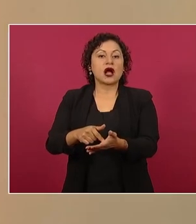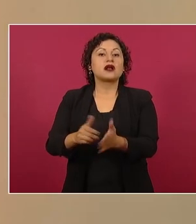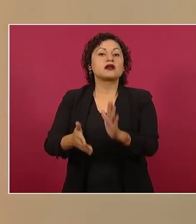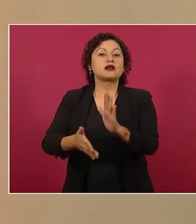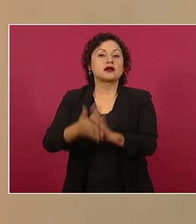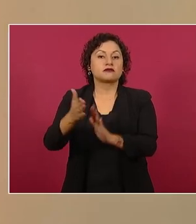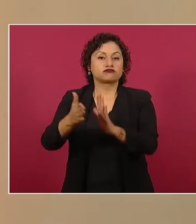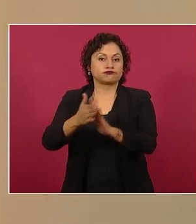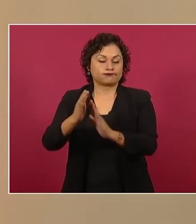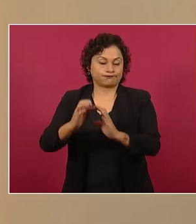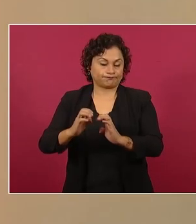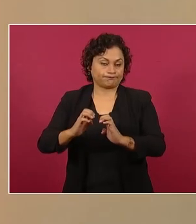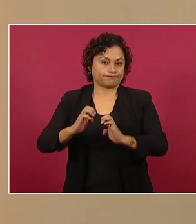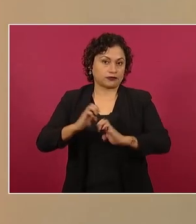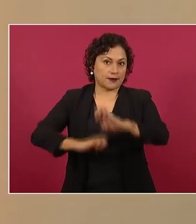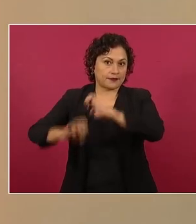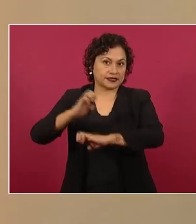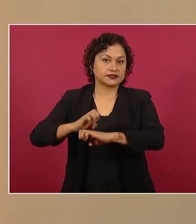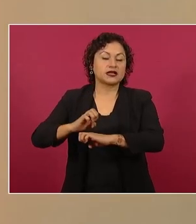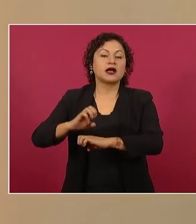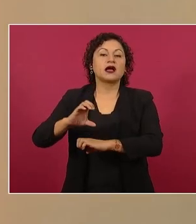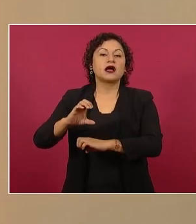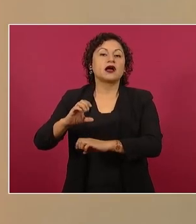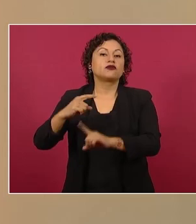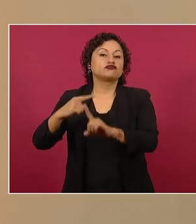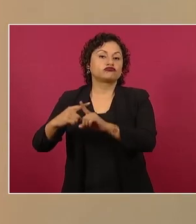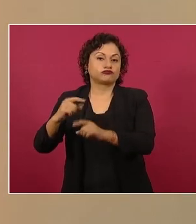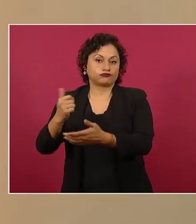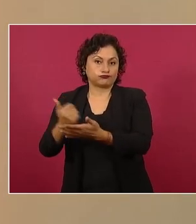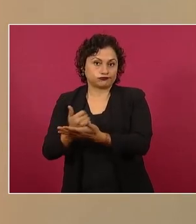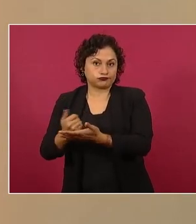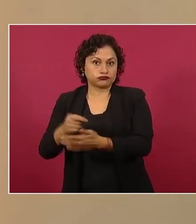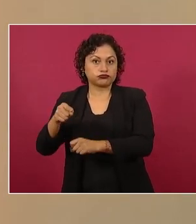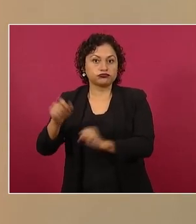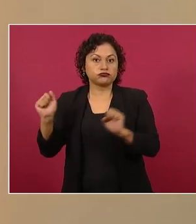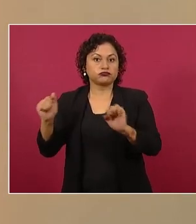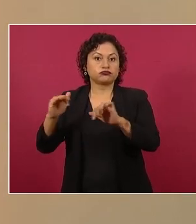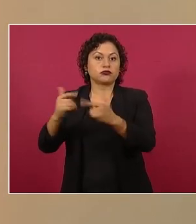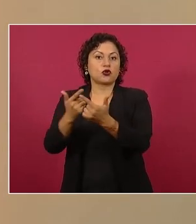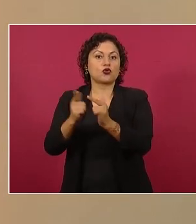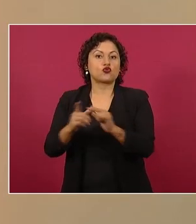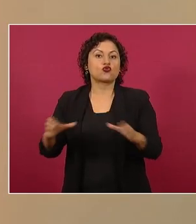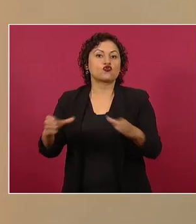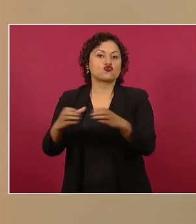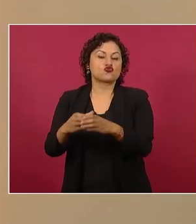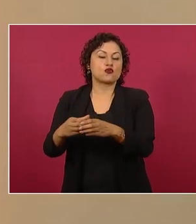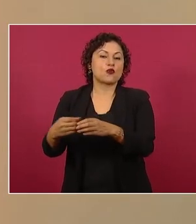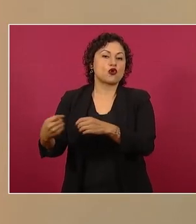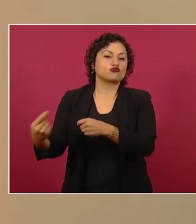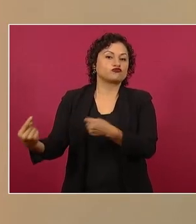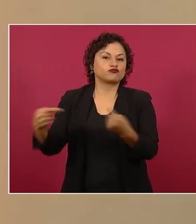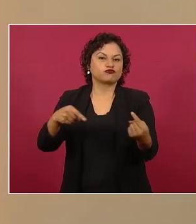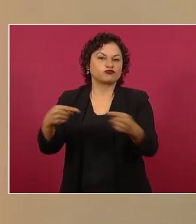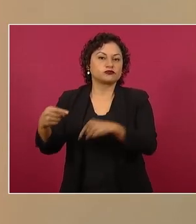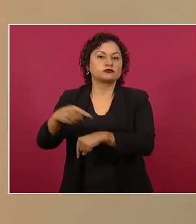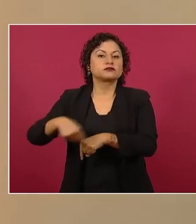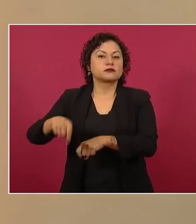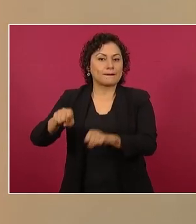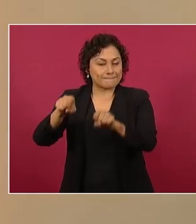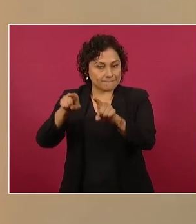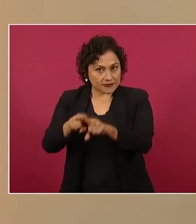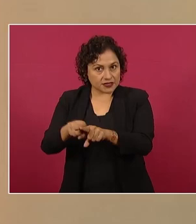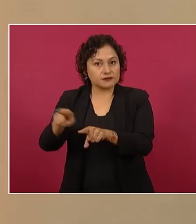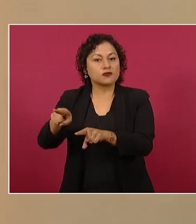donde se registró un enfrentamiento entre grupos que disputan la posesión de la cementera